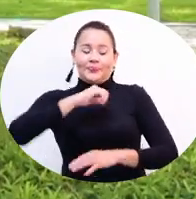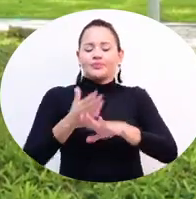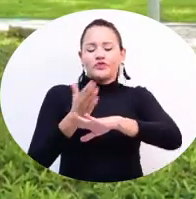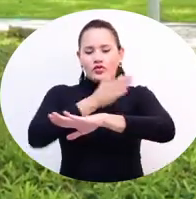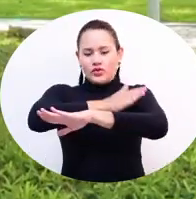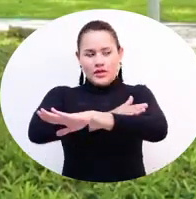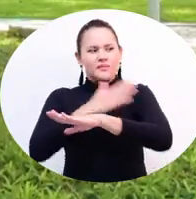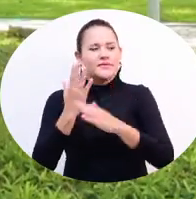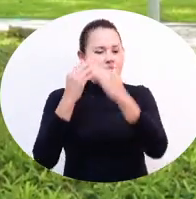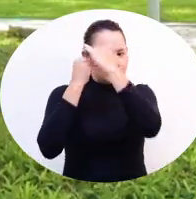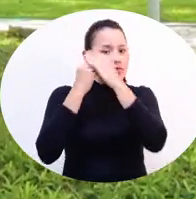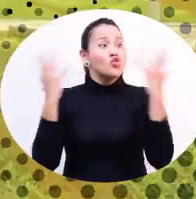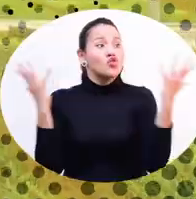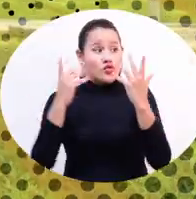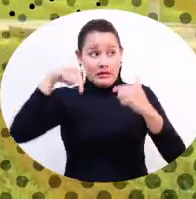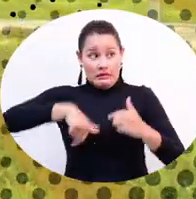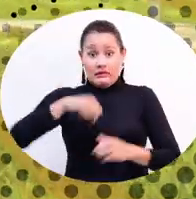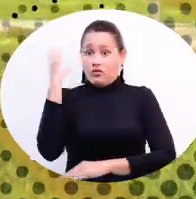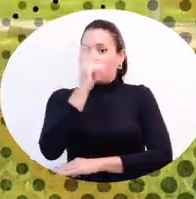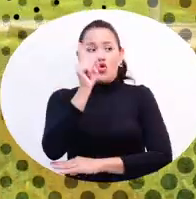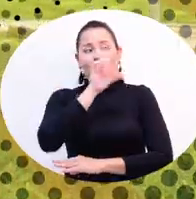hice mi prueba Saber Pro en el exterior.